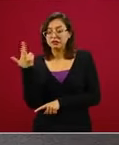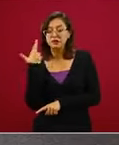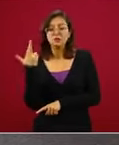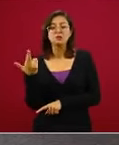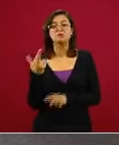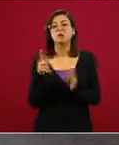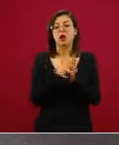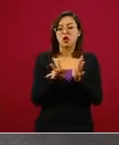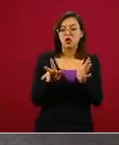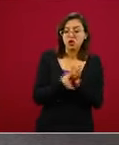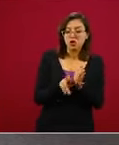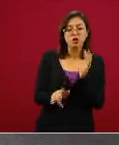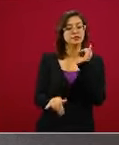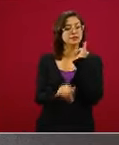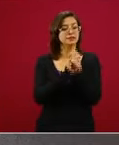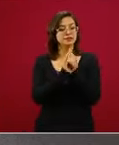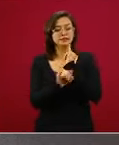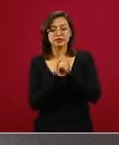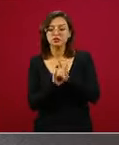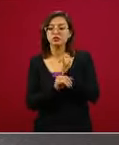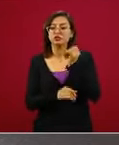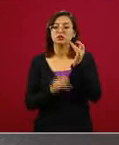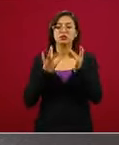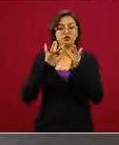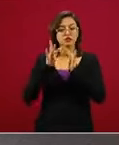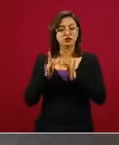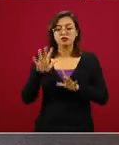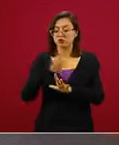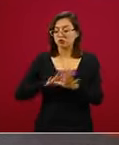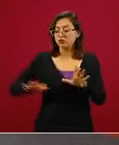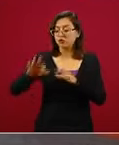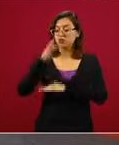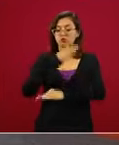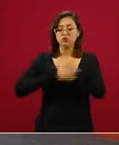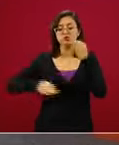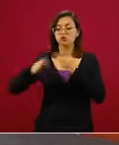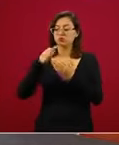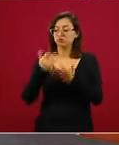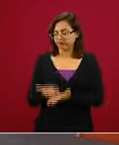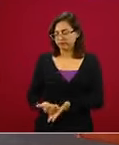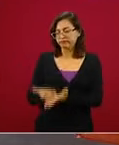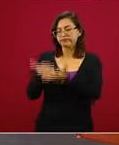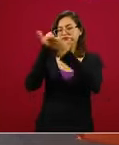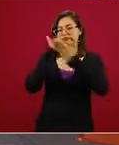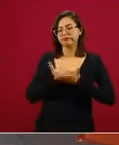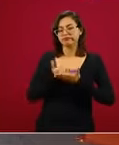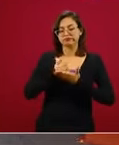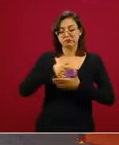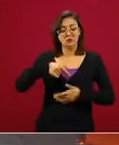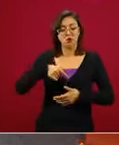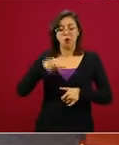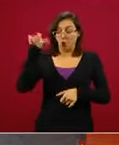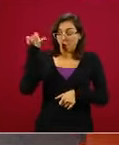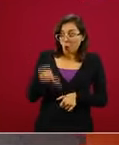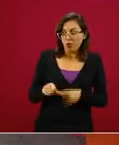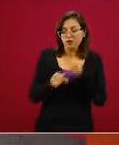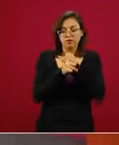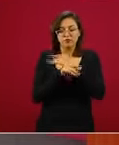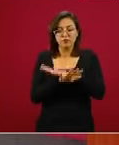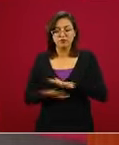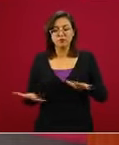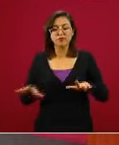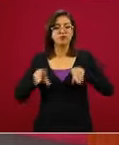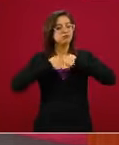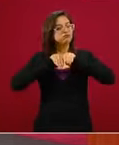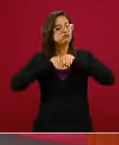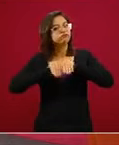convencionales como en redes sociales que nos ayuden a difundir este